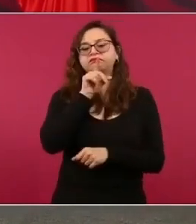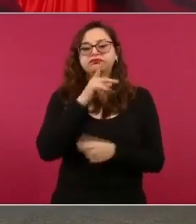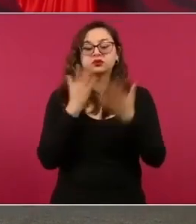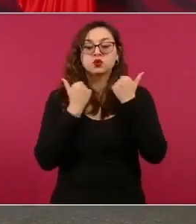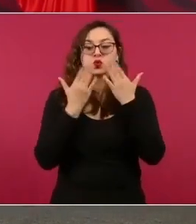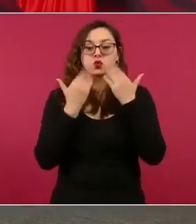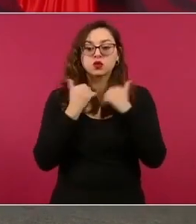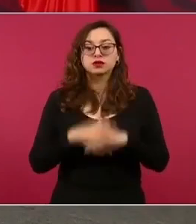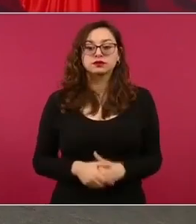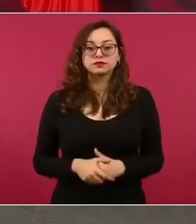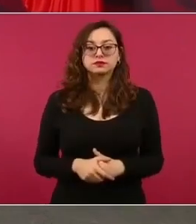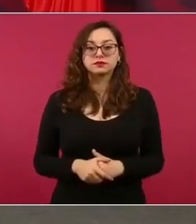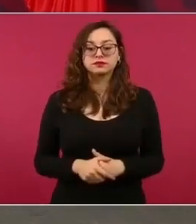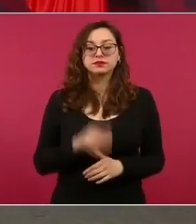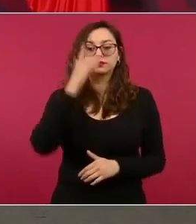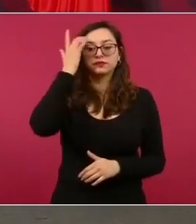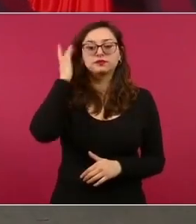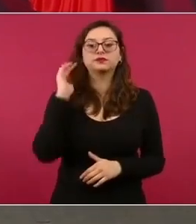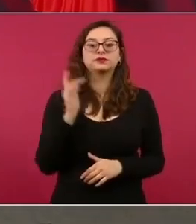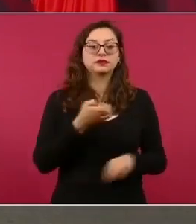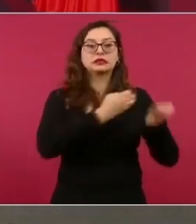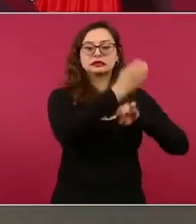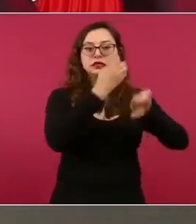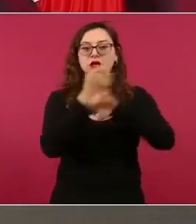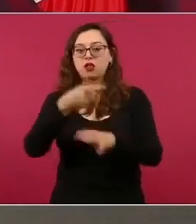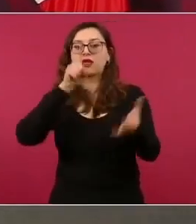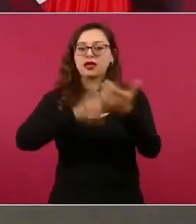son radios regionales